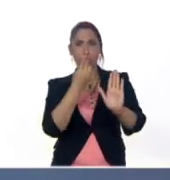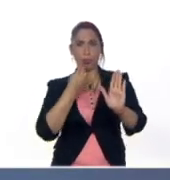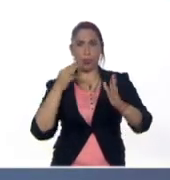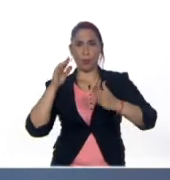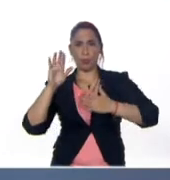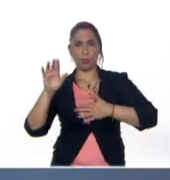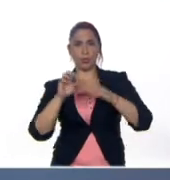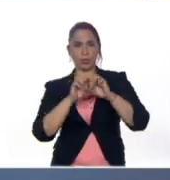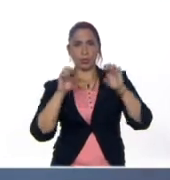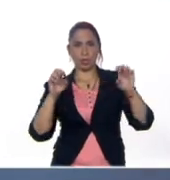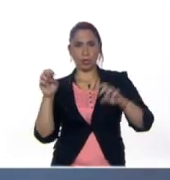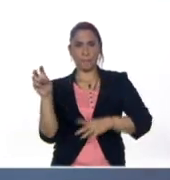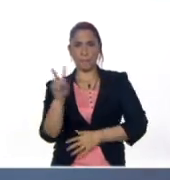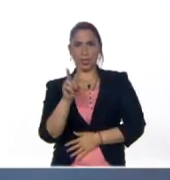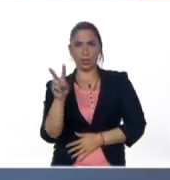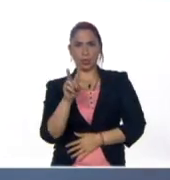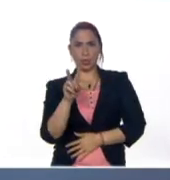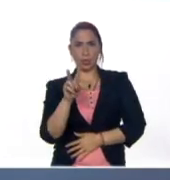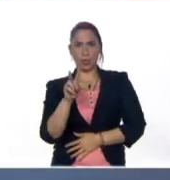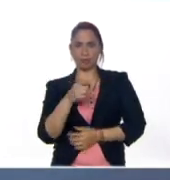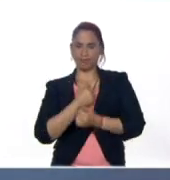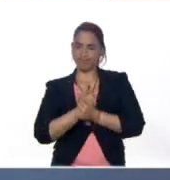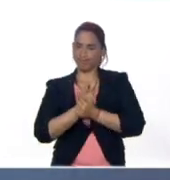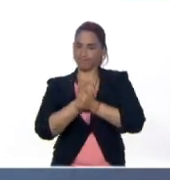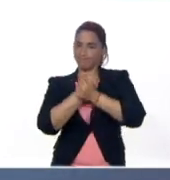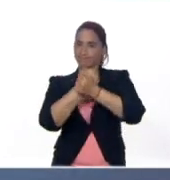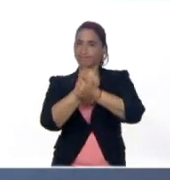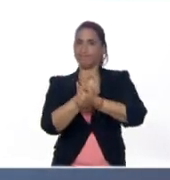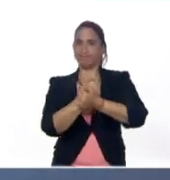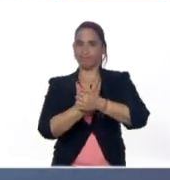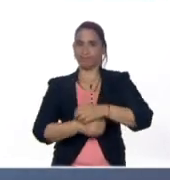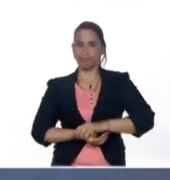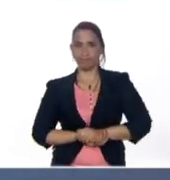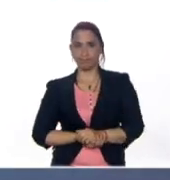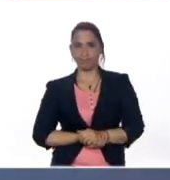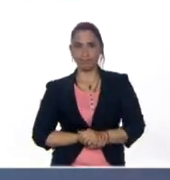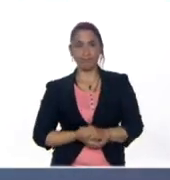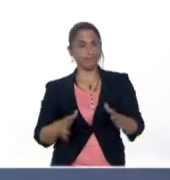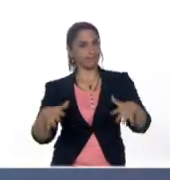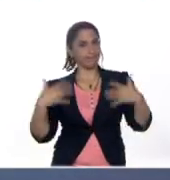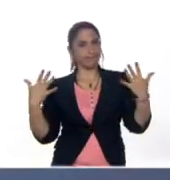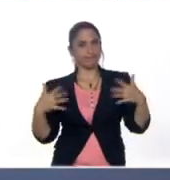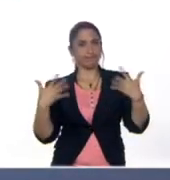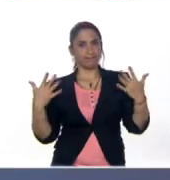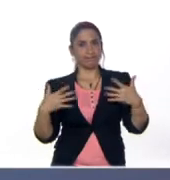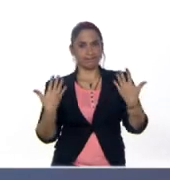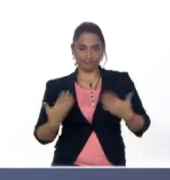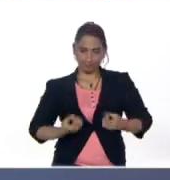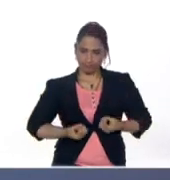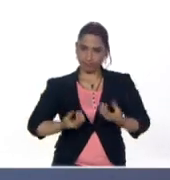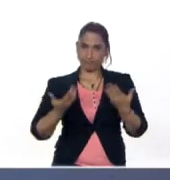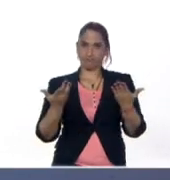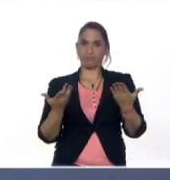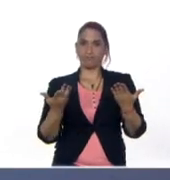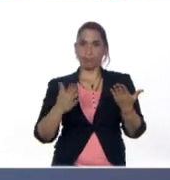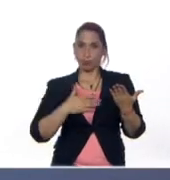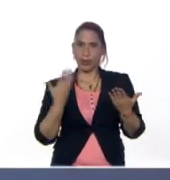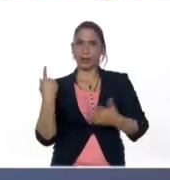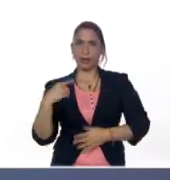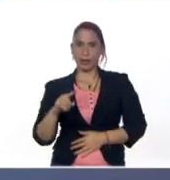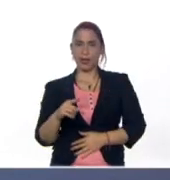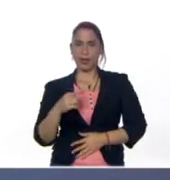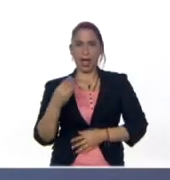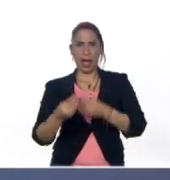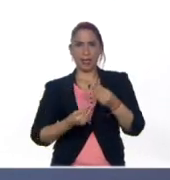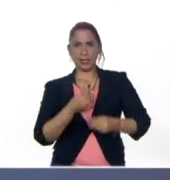educación venezolana ese amor ese ímpetu y esa generosidad que puede tener para poder llegar a